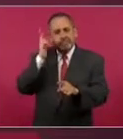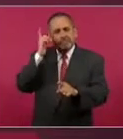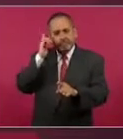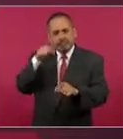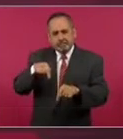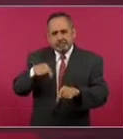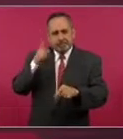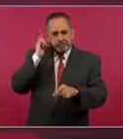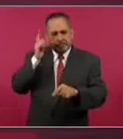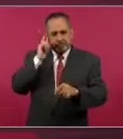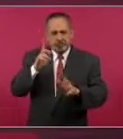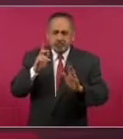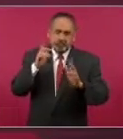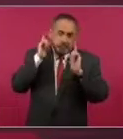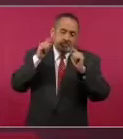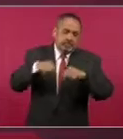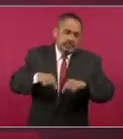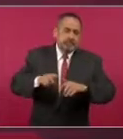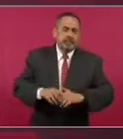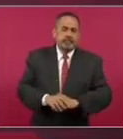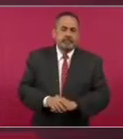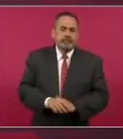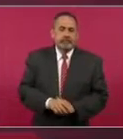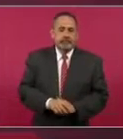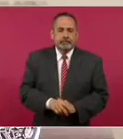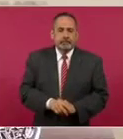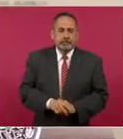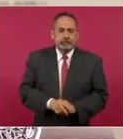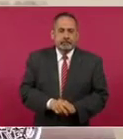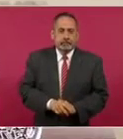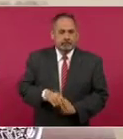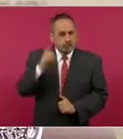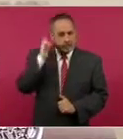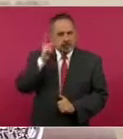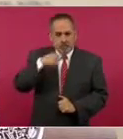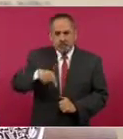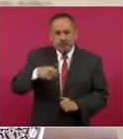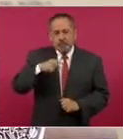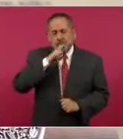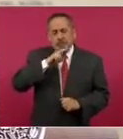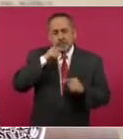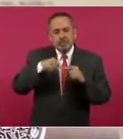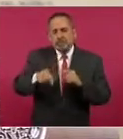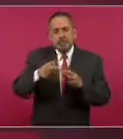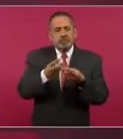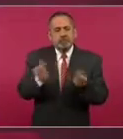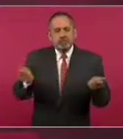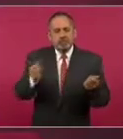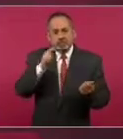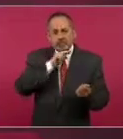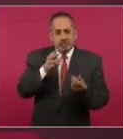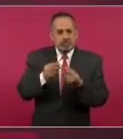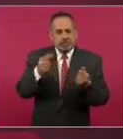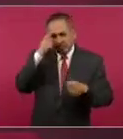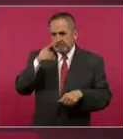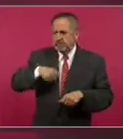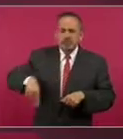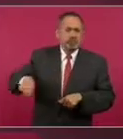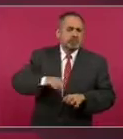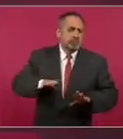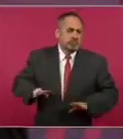ojalá lo deseamos, que esto ya se resuelva pronto en beneficio